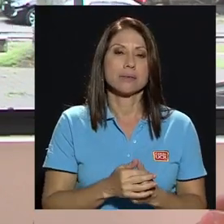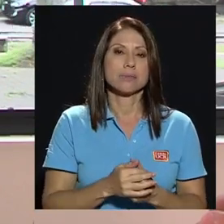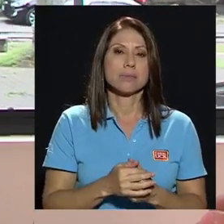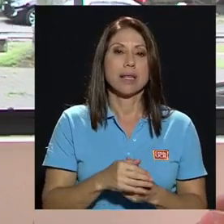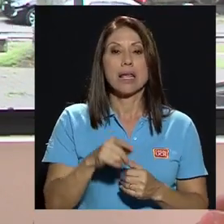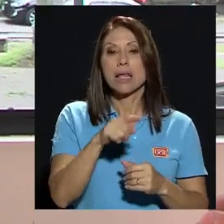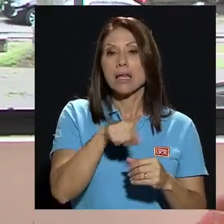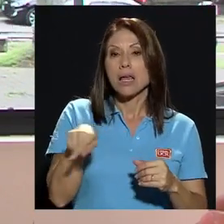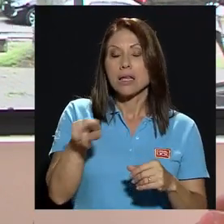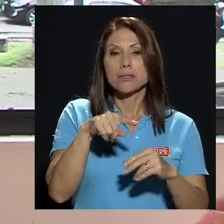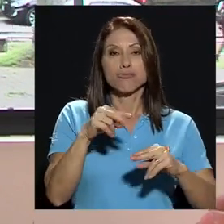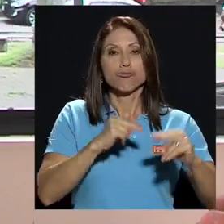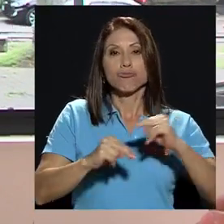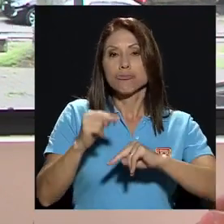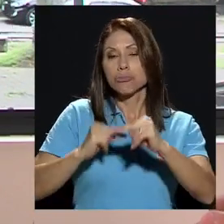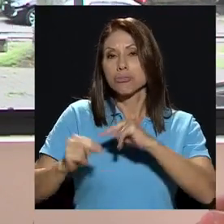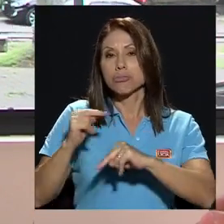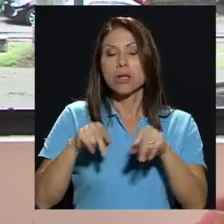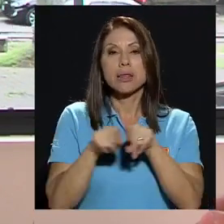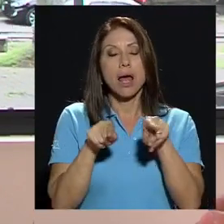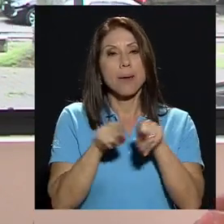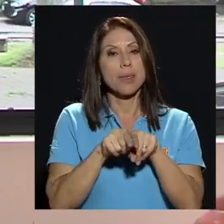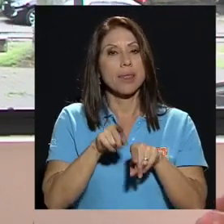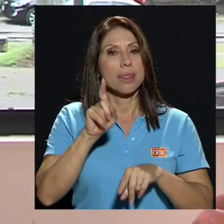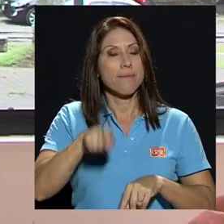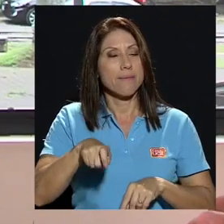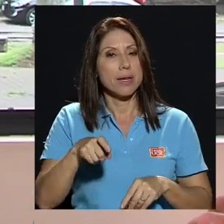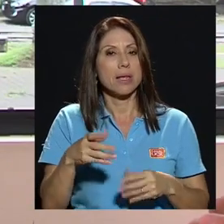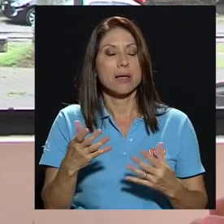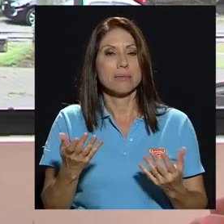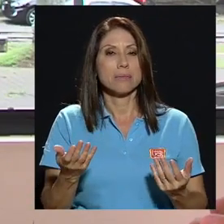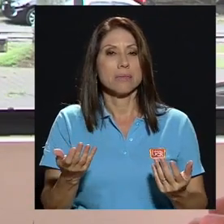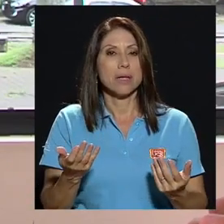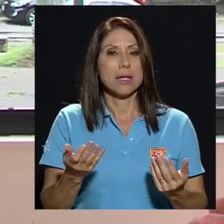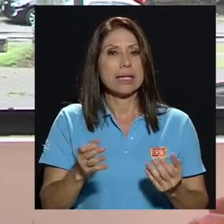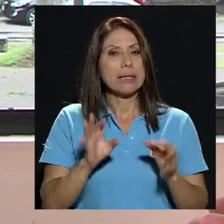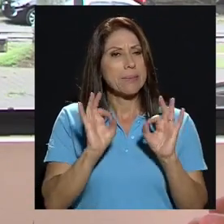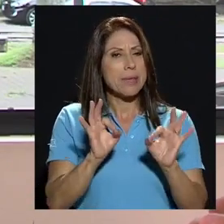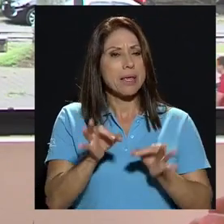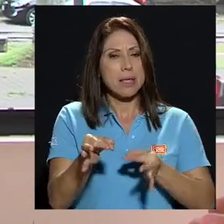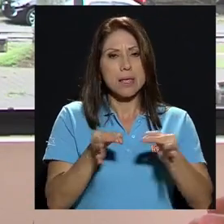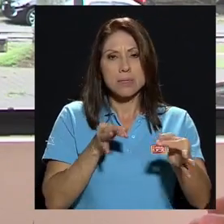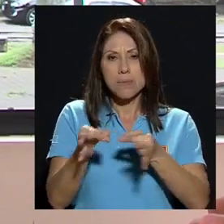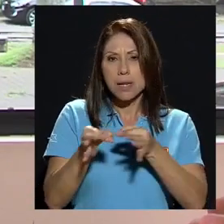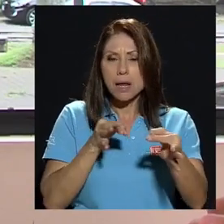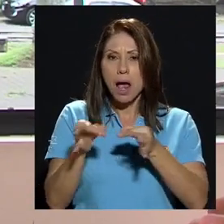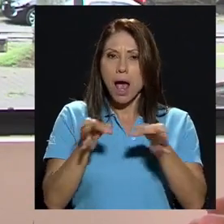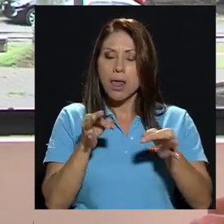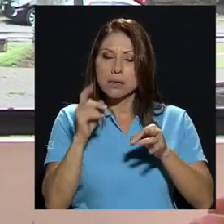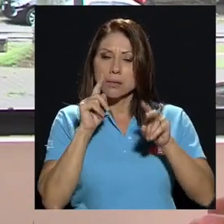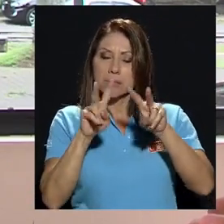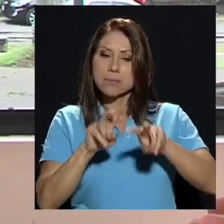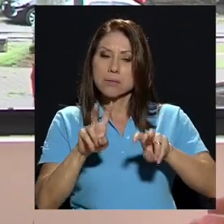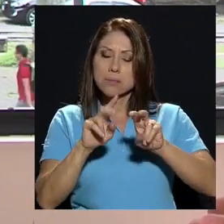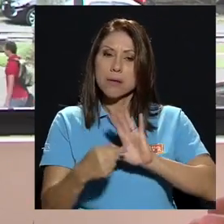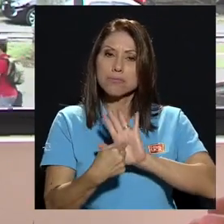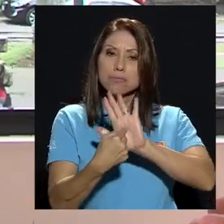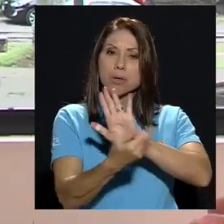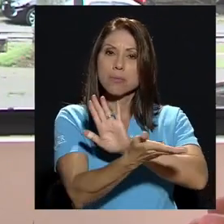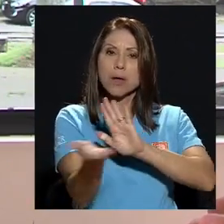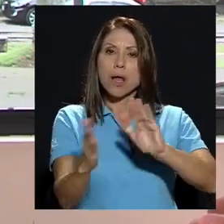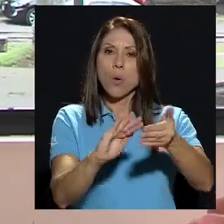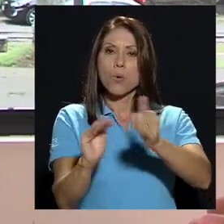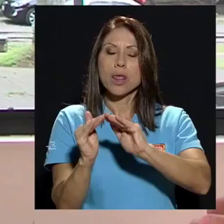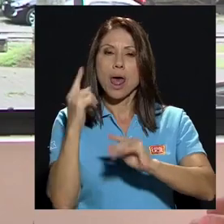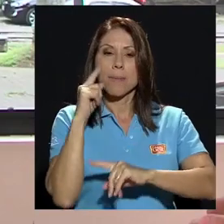estuvieron negociando y que deberían también ser bien explicadas y valoradas a la comunidad para que la